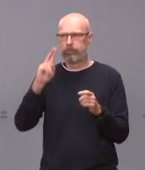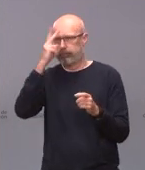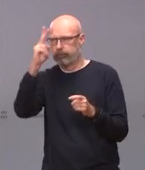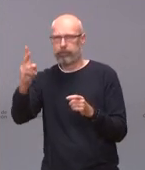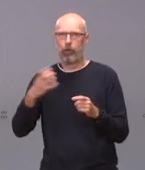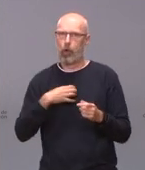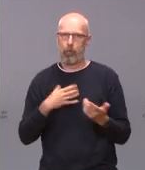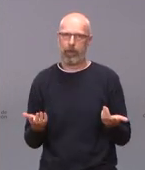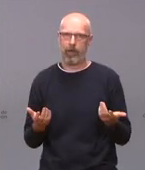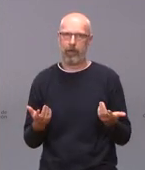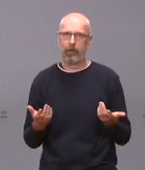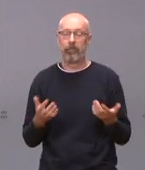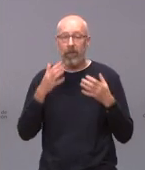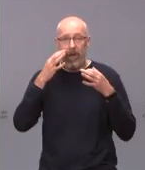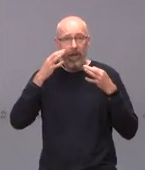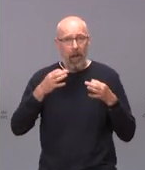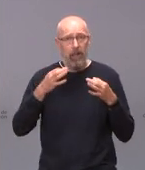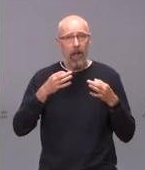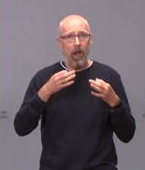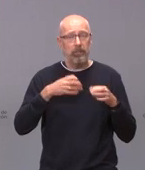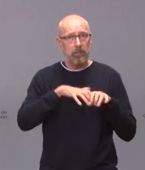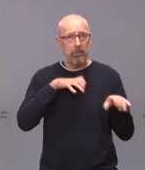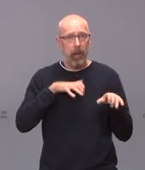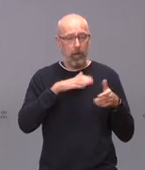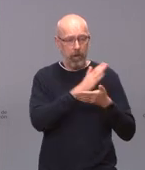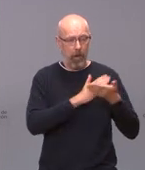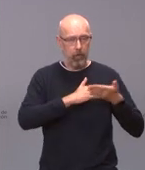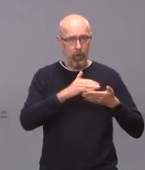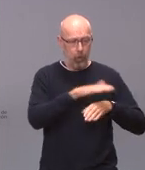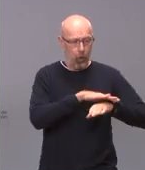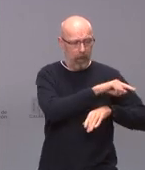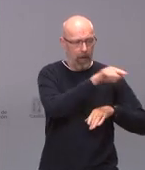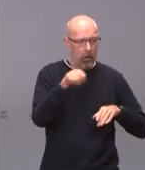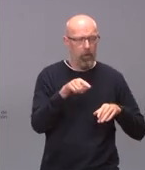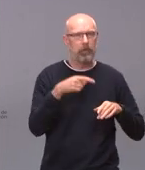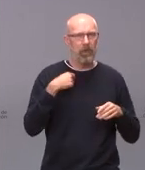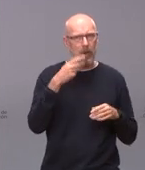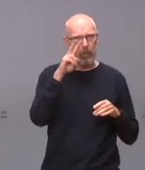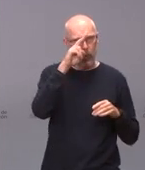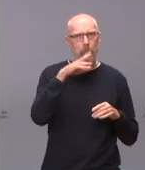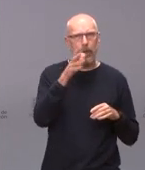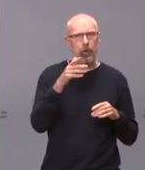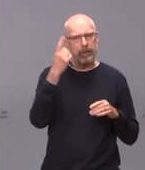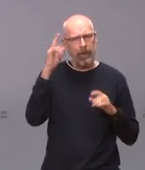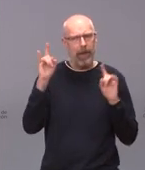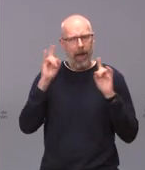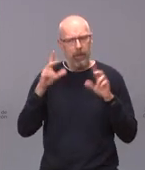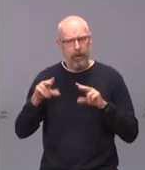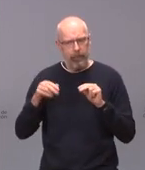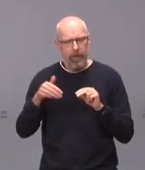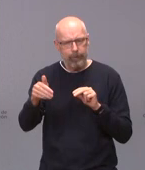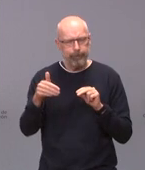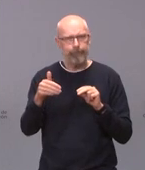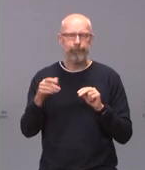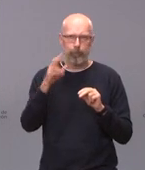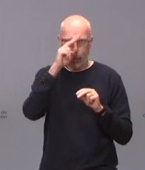gobiernos autonómicos ven con bastante preocupación el fin del estado de alarma porque todos sabemos porque hemos tenido esa experiencia la tuvimos durante